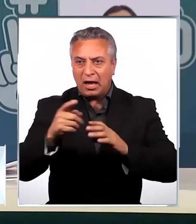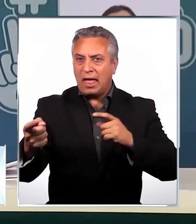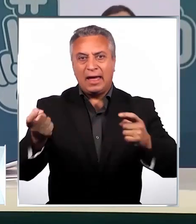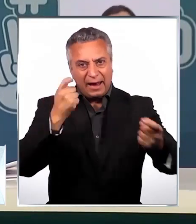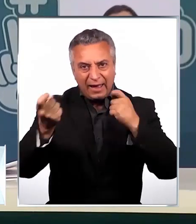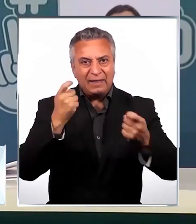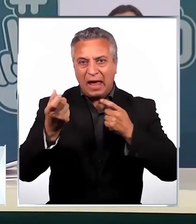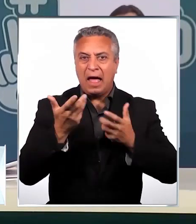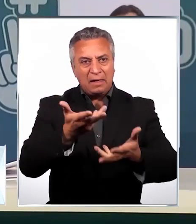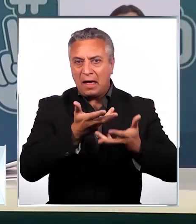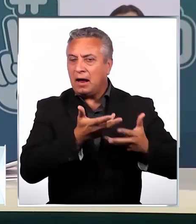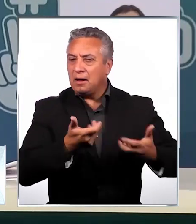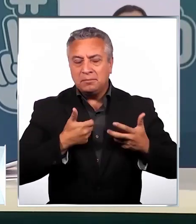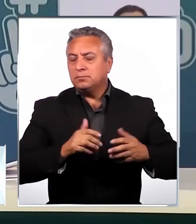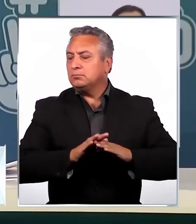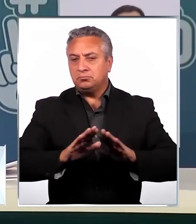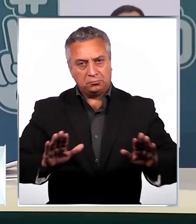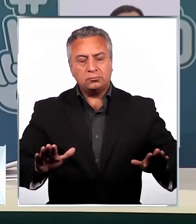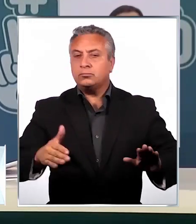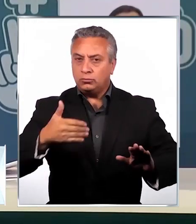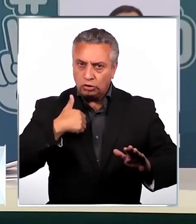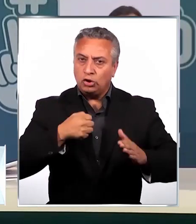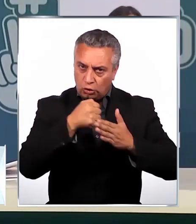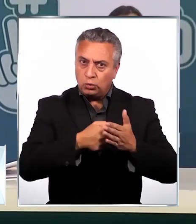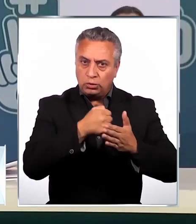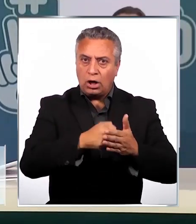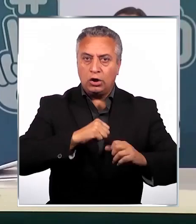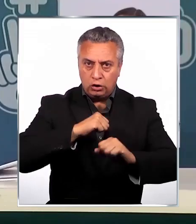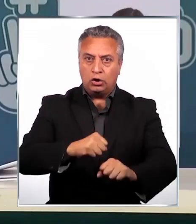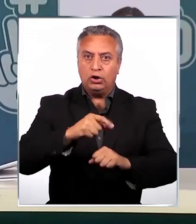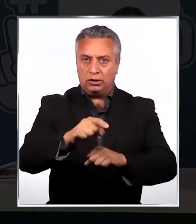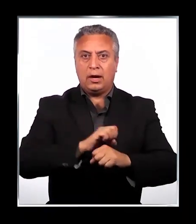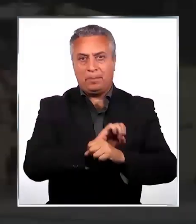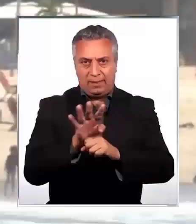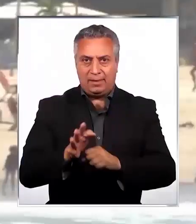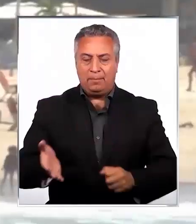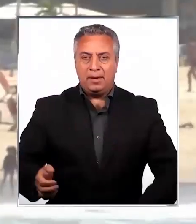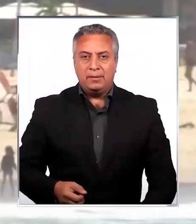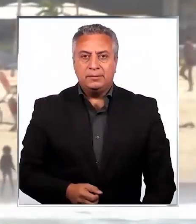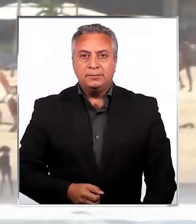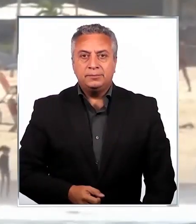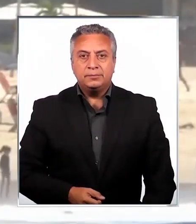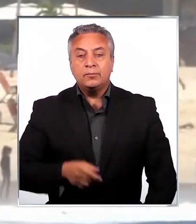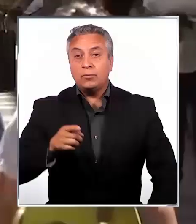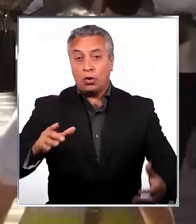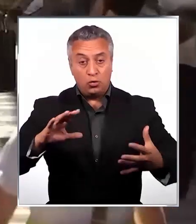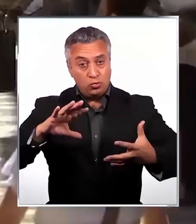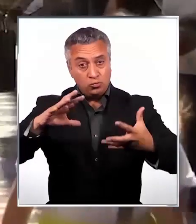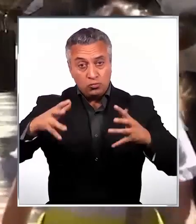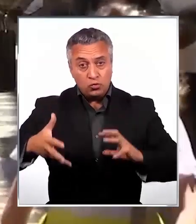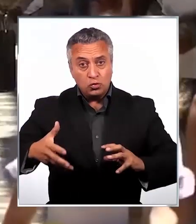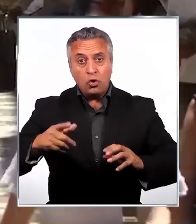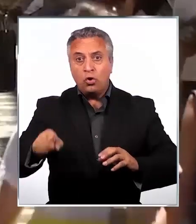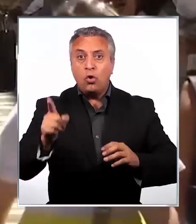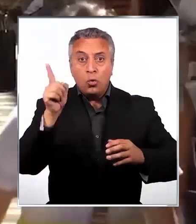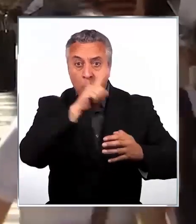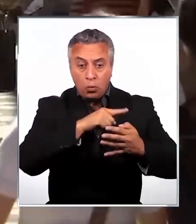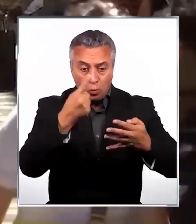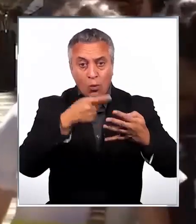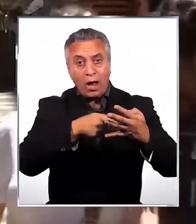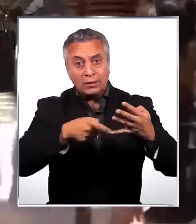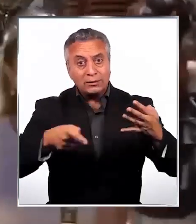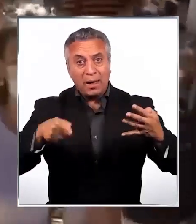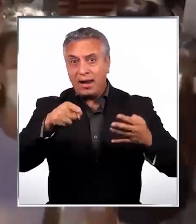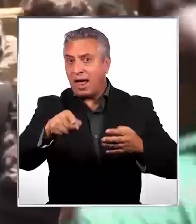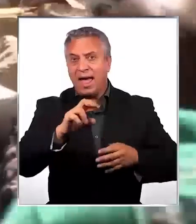críticas y ataques, y luchar en contra de la pandemia. En todo el mundo, la última semana